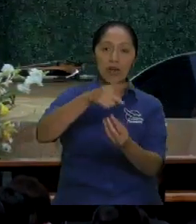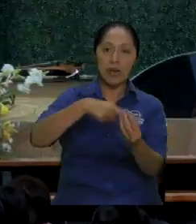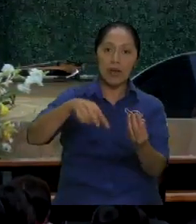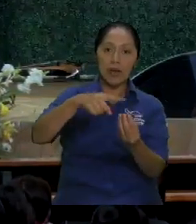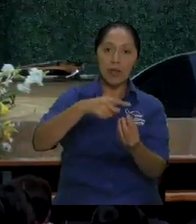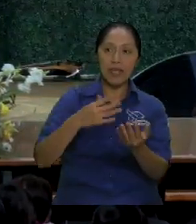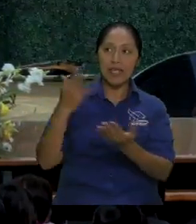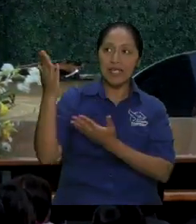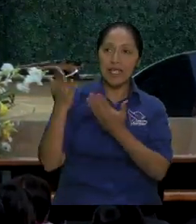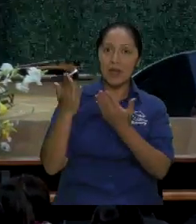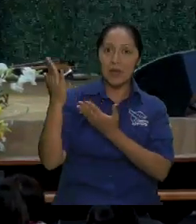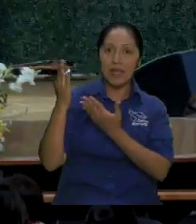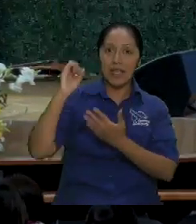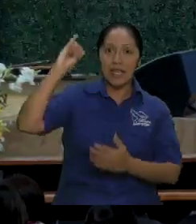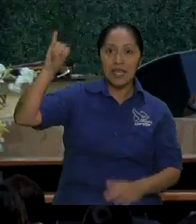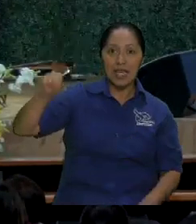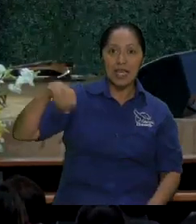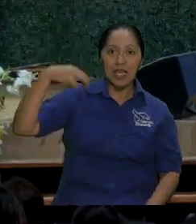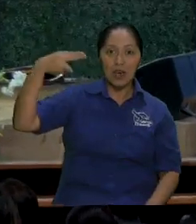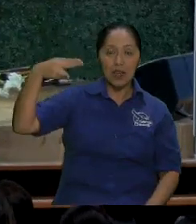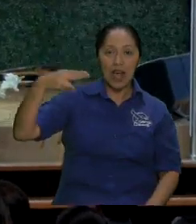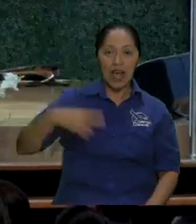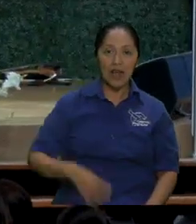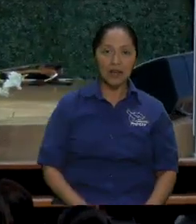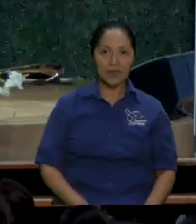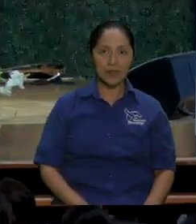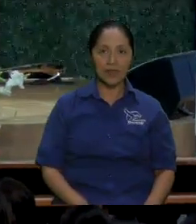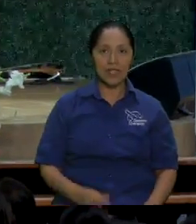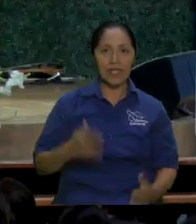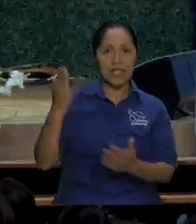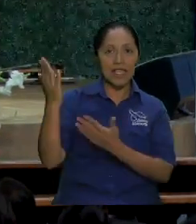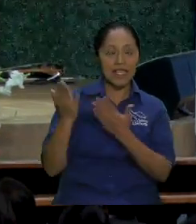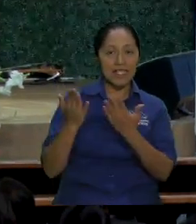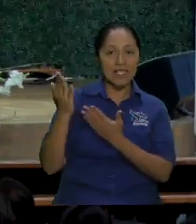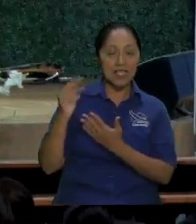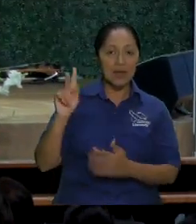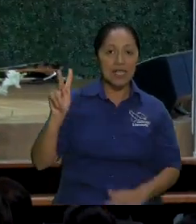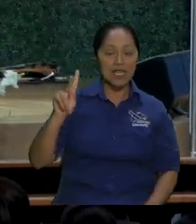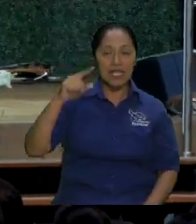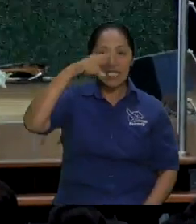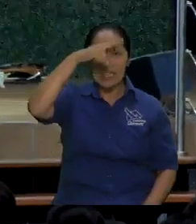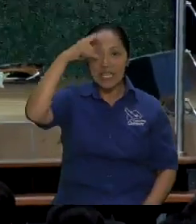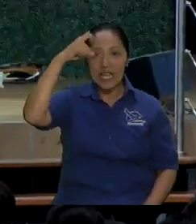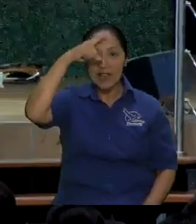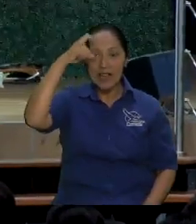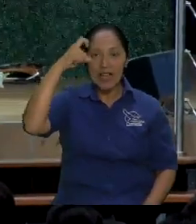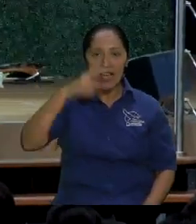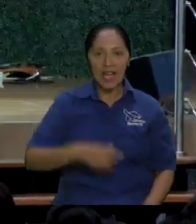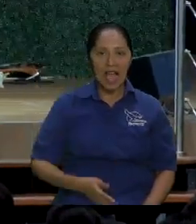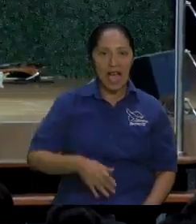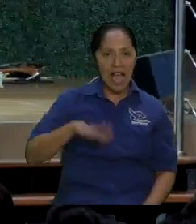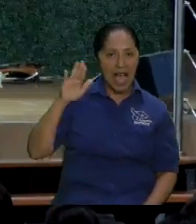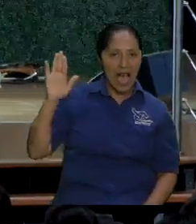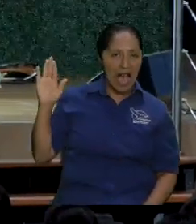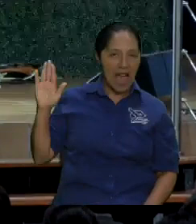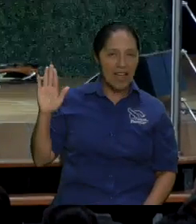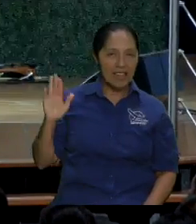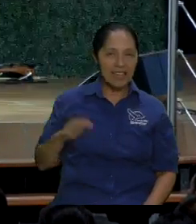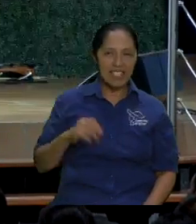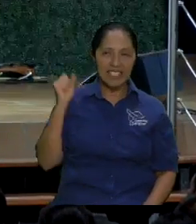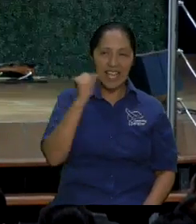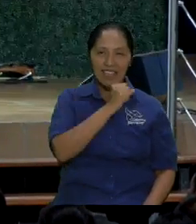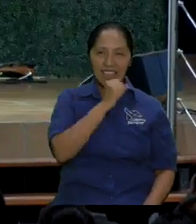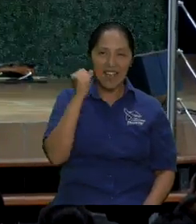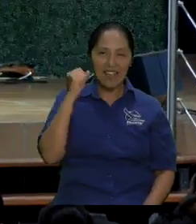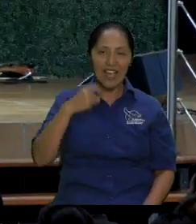trabajar ay ay ay cantábamos un yuno hace como 15 mil años que decía anhelo trabajar para el